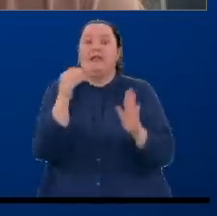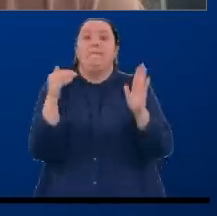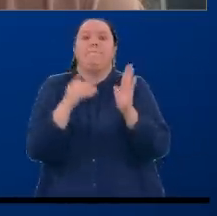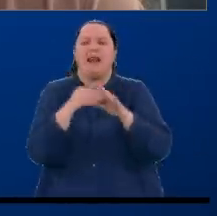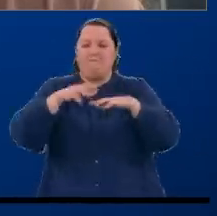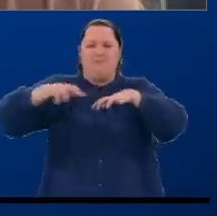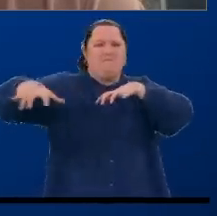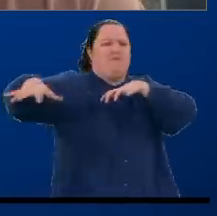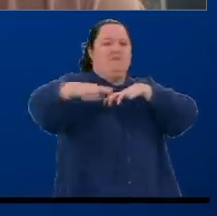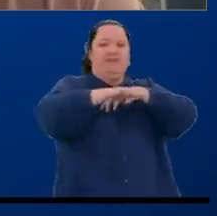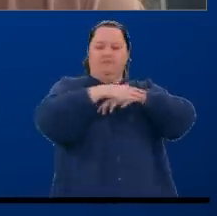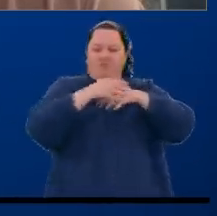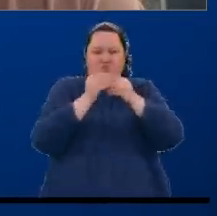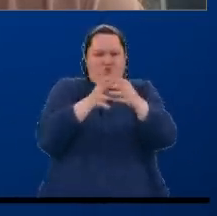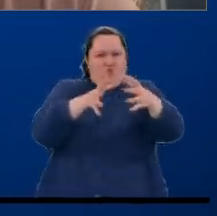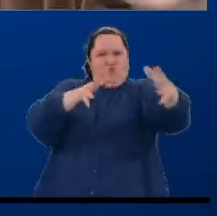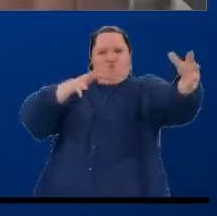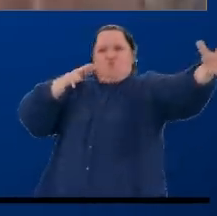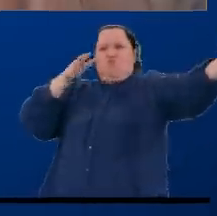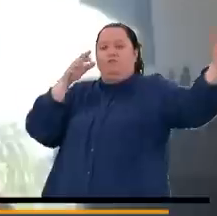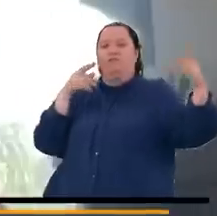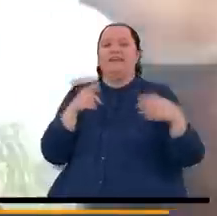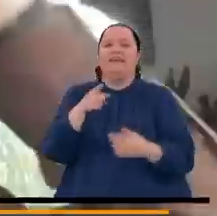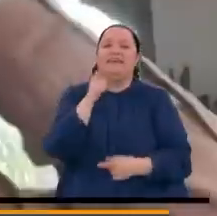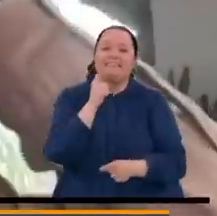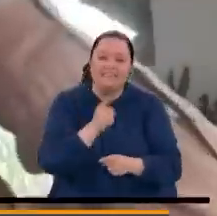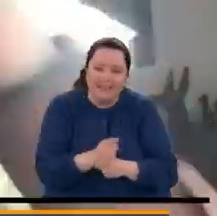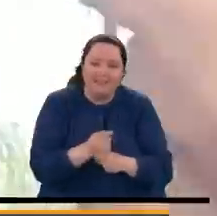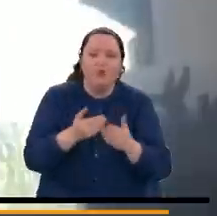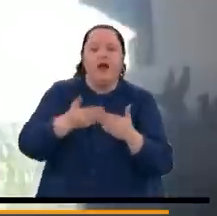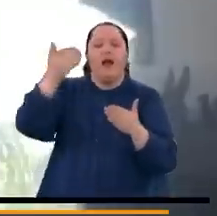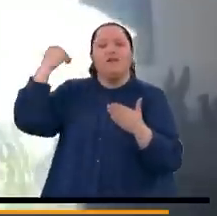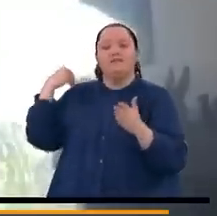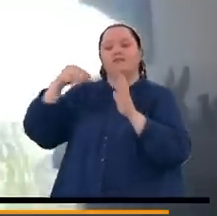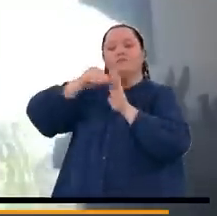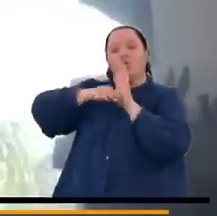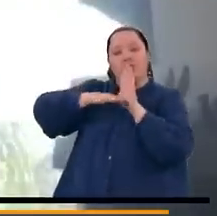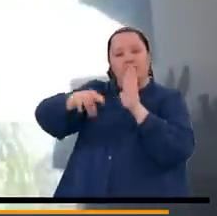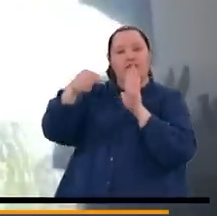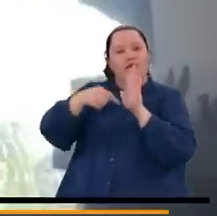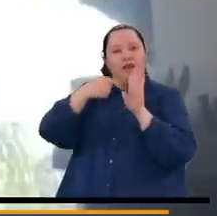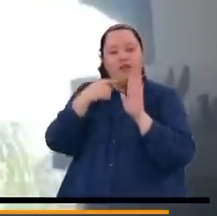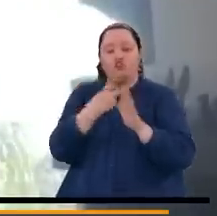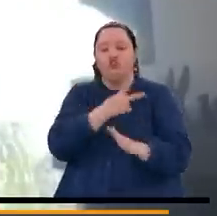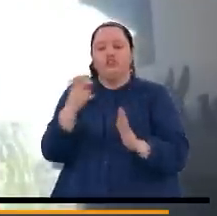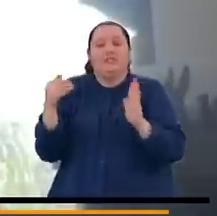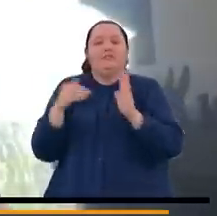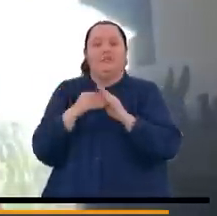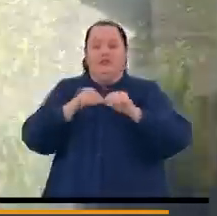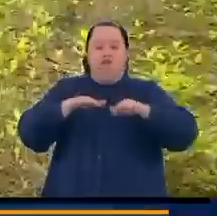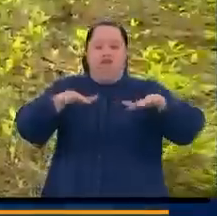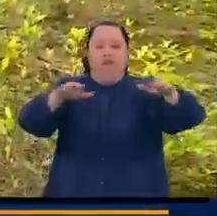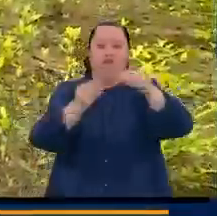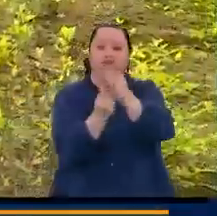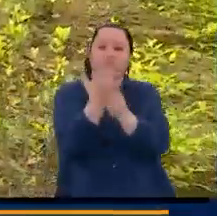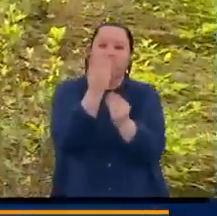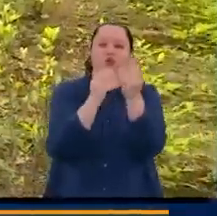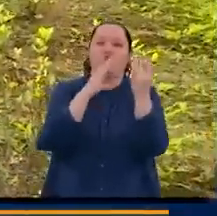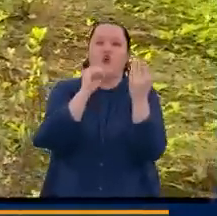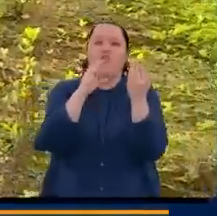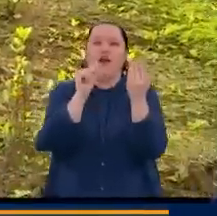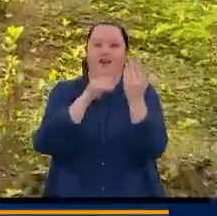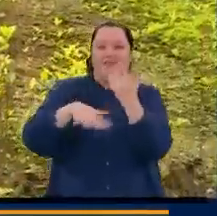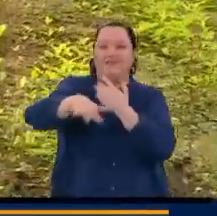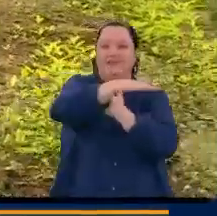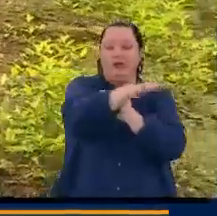hectáreas. Exacto, ese es el resultado de la política anterior, más de 200 mil hectáreas de coca. Precisamente, si esta fuera la